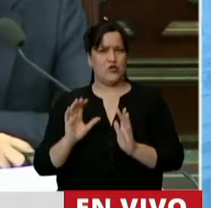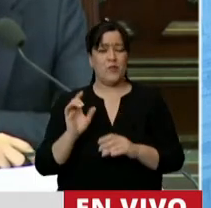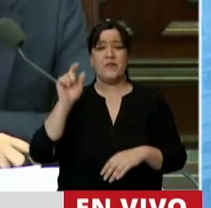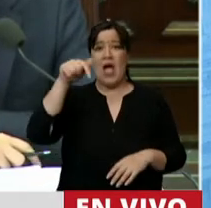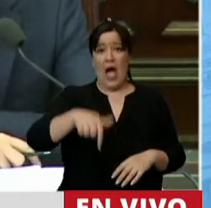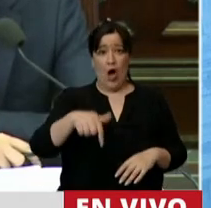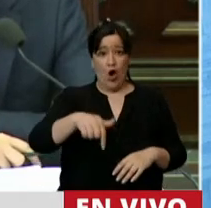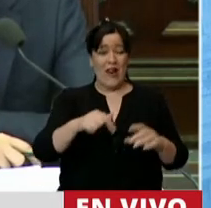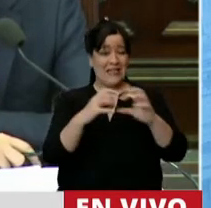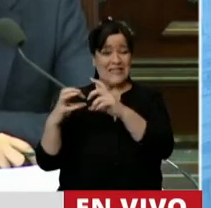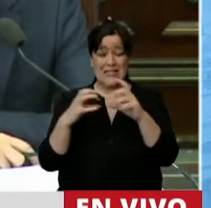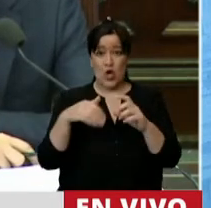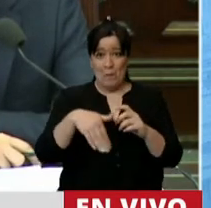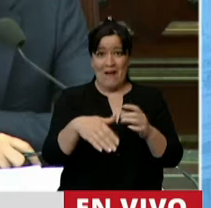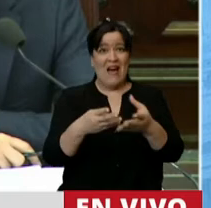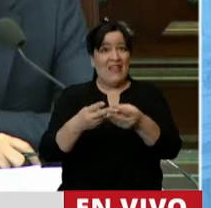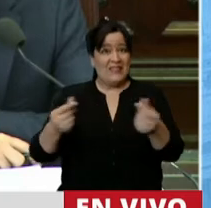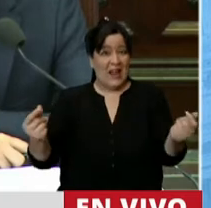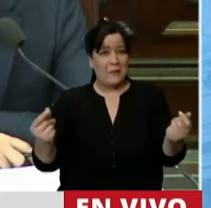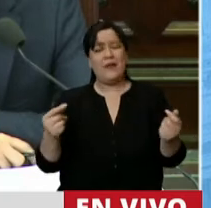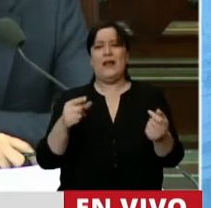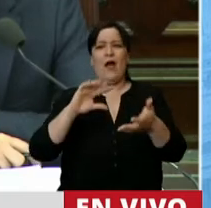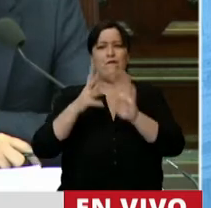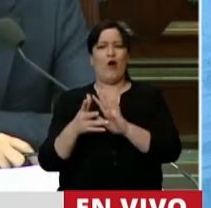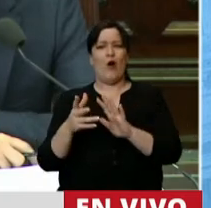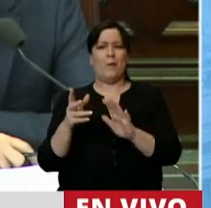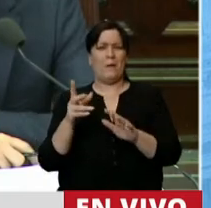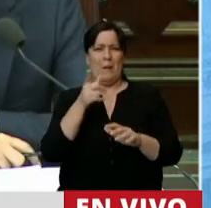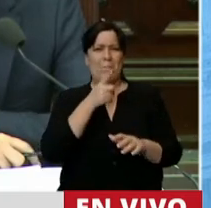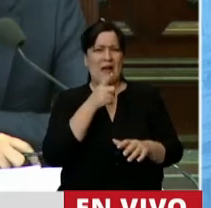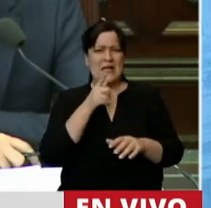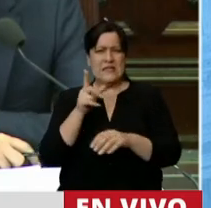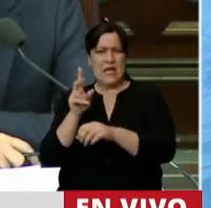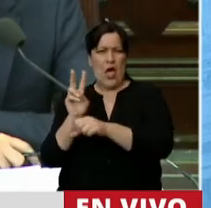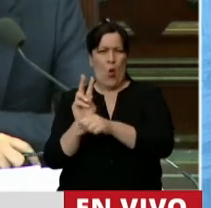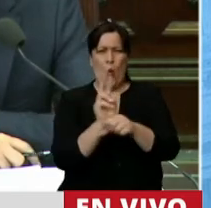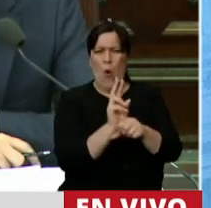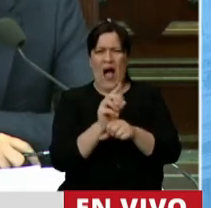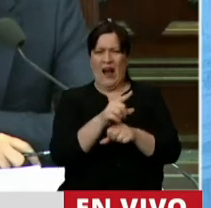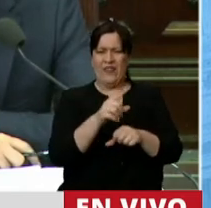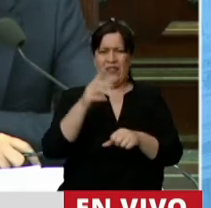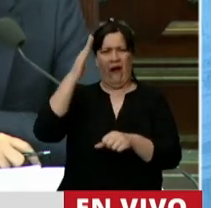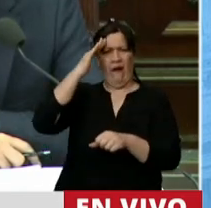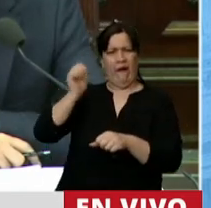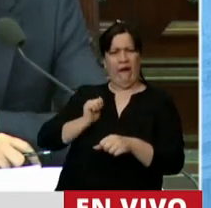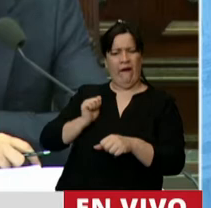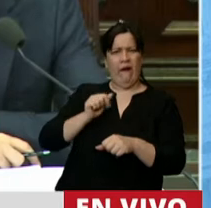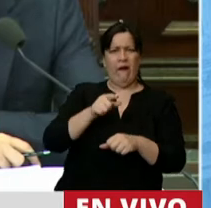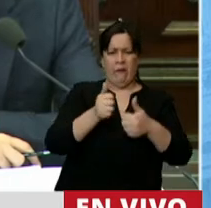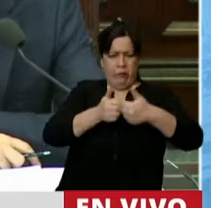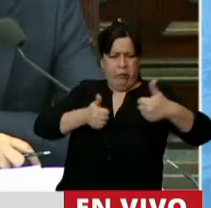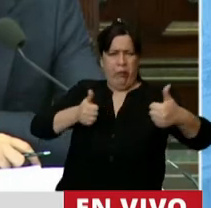terminar esta sesión armando esta guardia de infantería para concluir la misma,